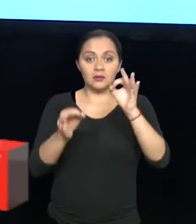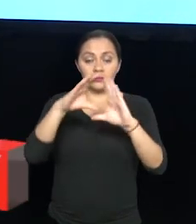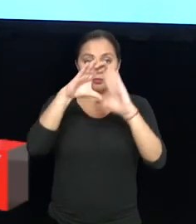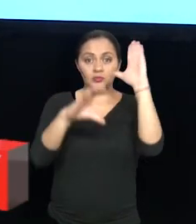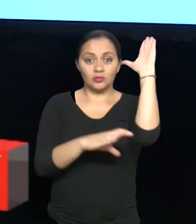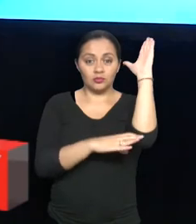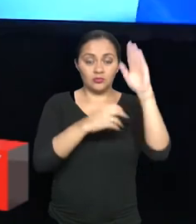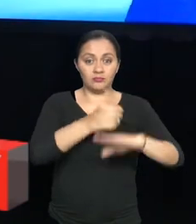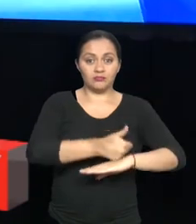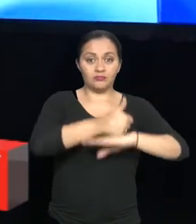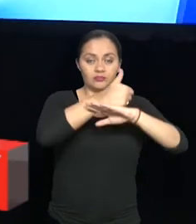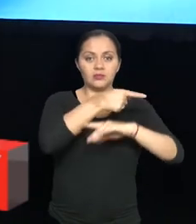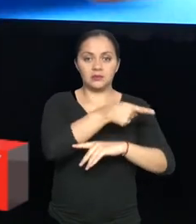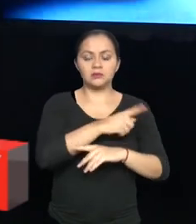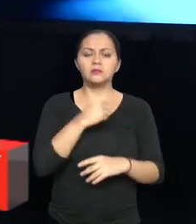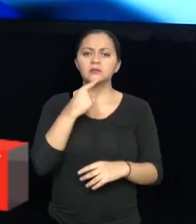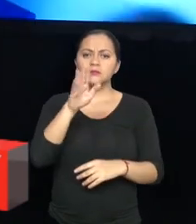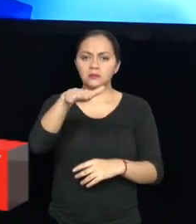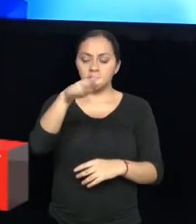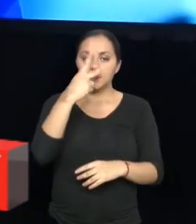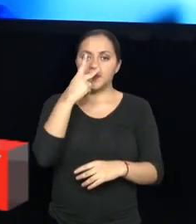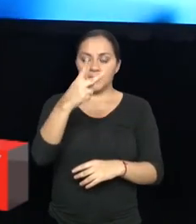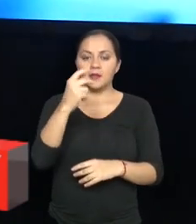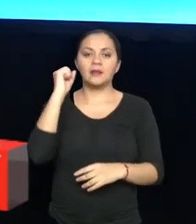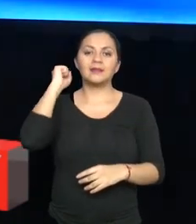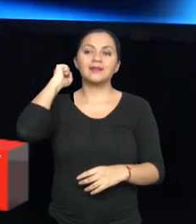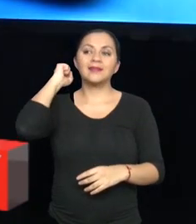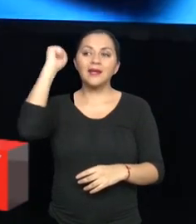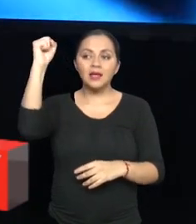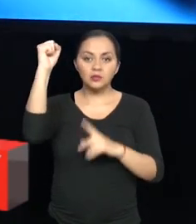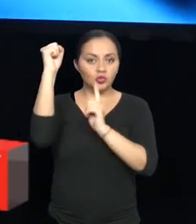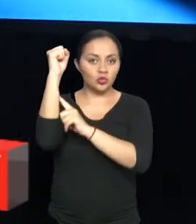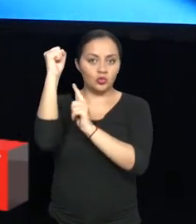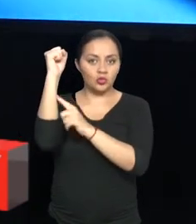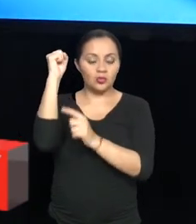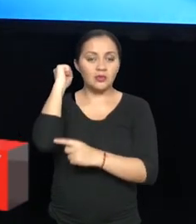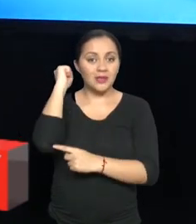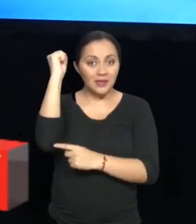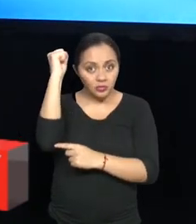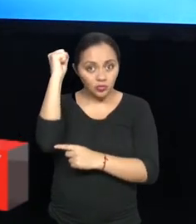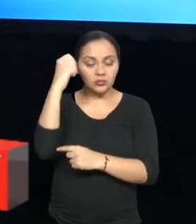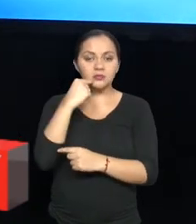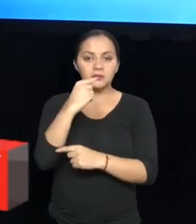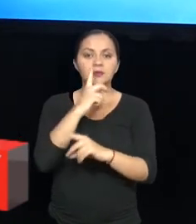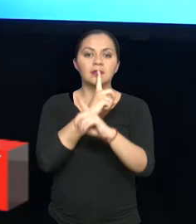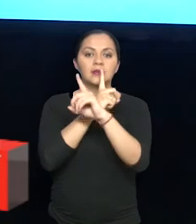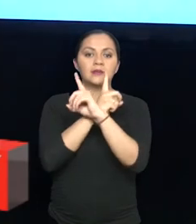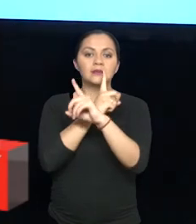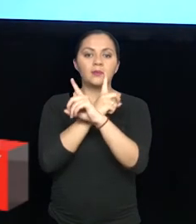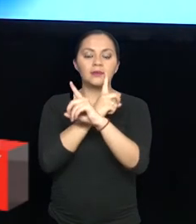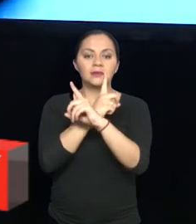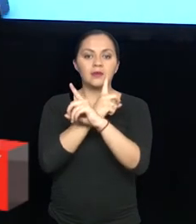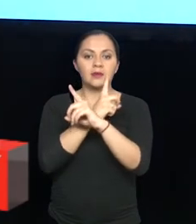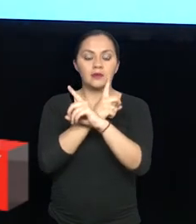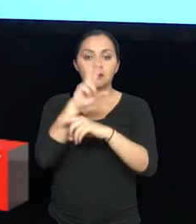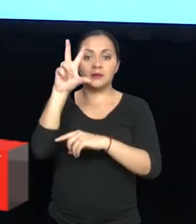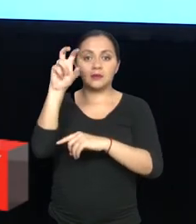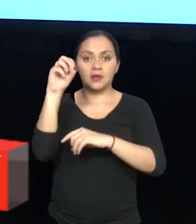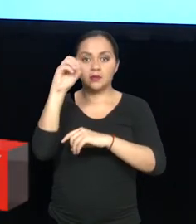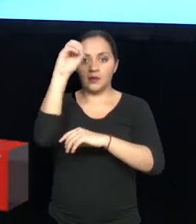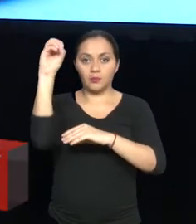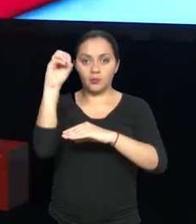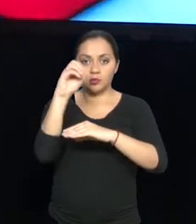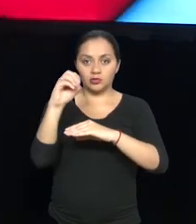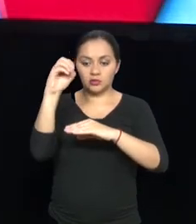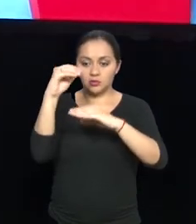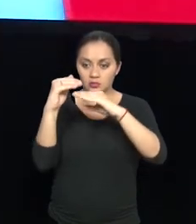ya revierte este derecho hacia las personas que tienen algún tipo de discapacidad a partir del 30%, del